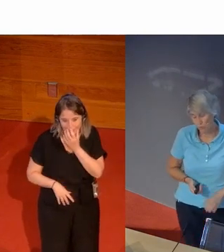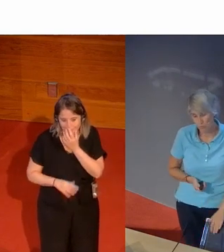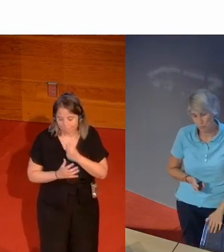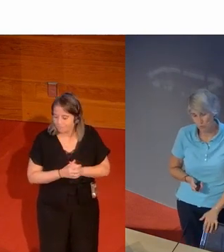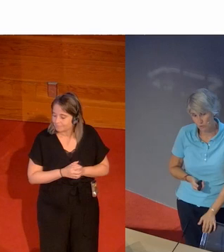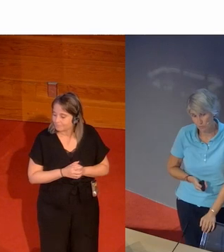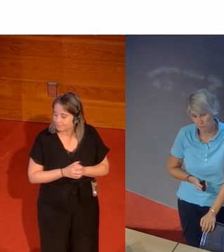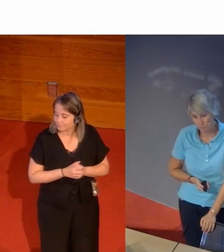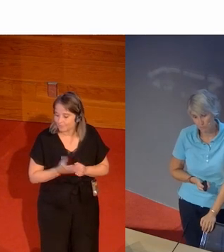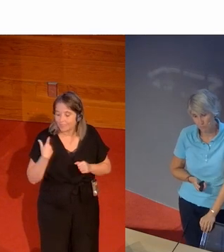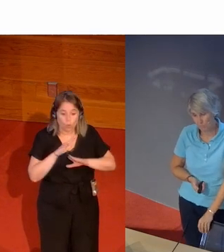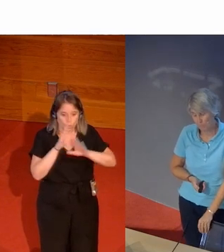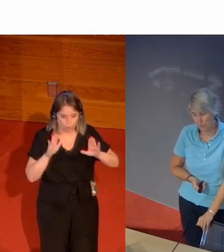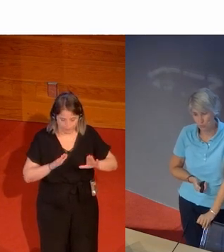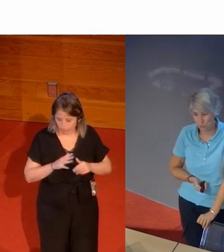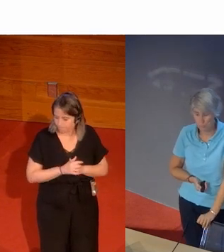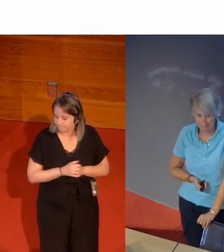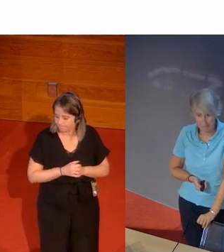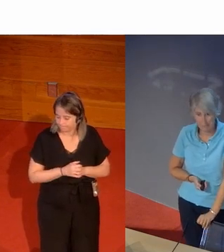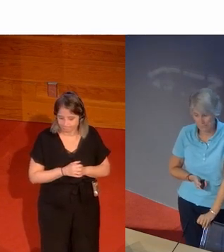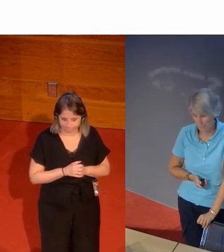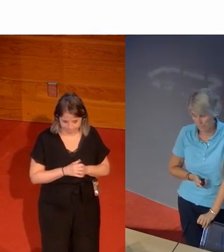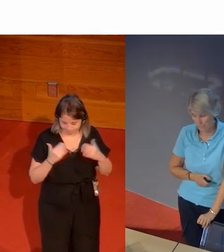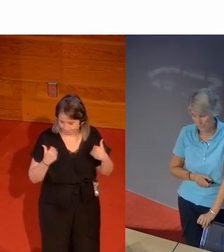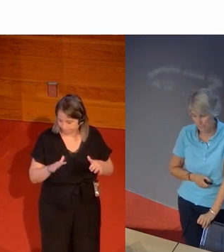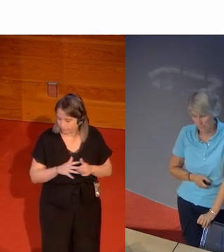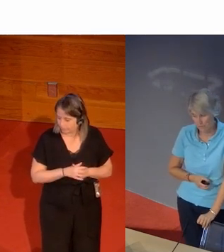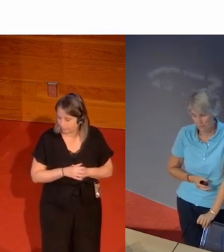y luego nos vamos al último que esto es una pedrada